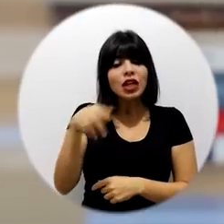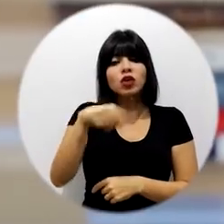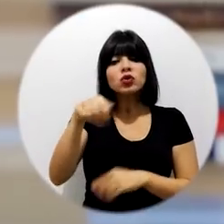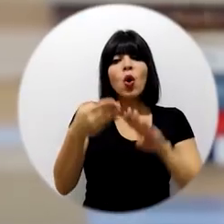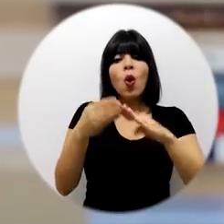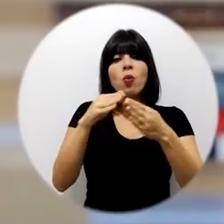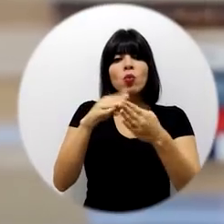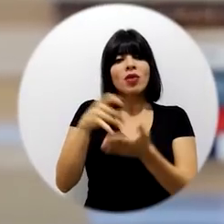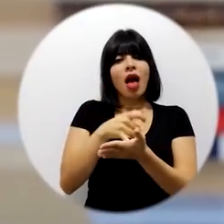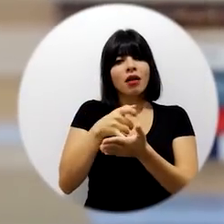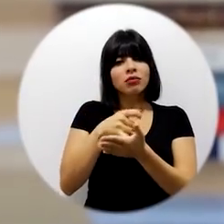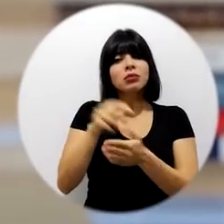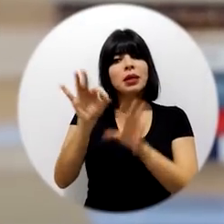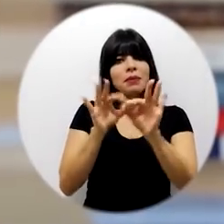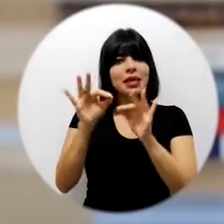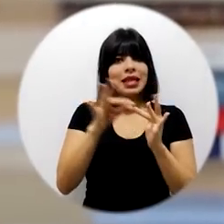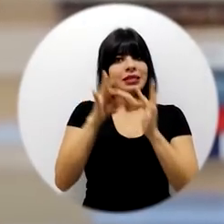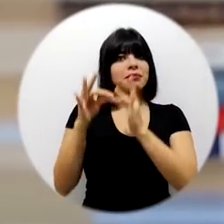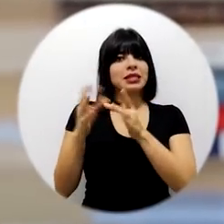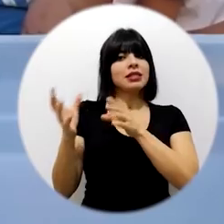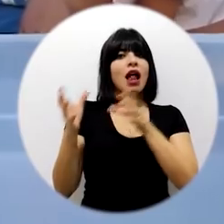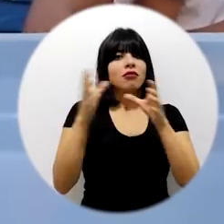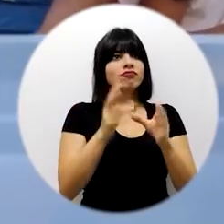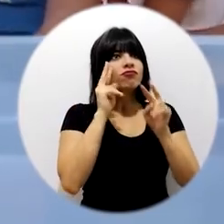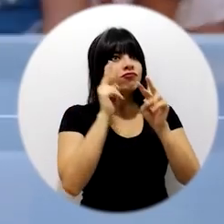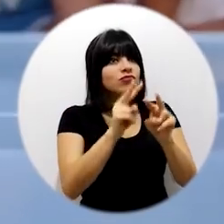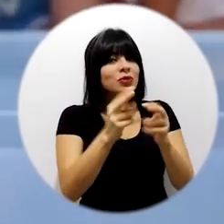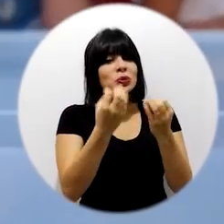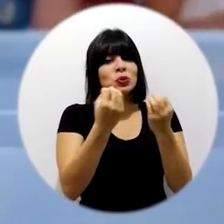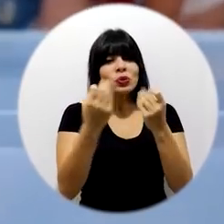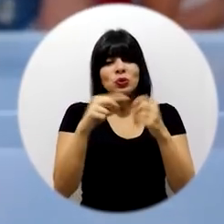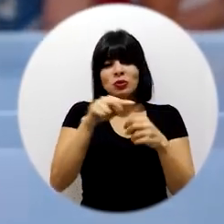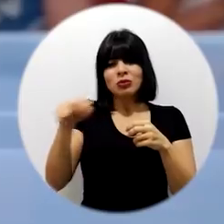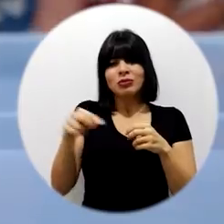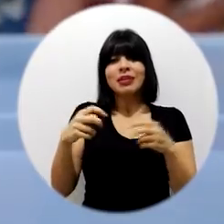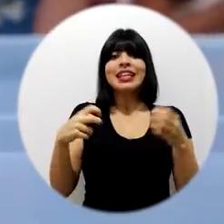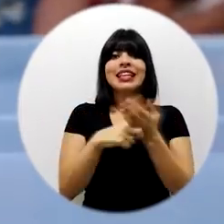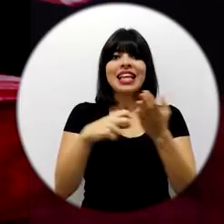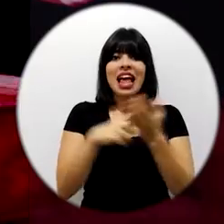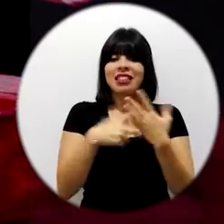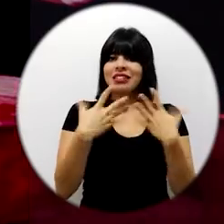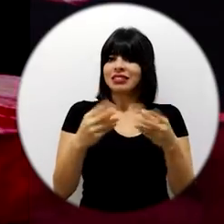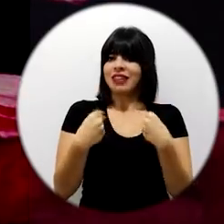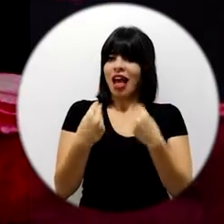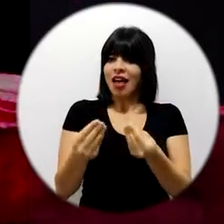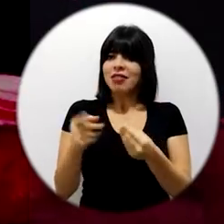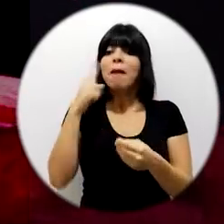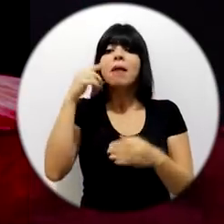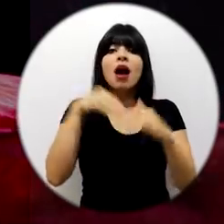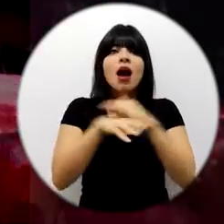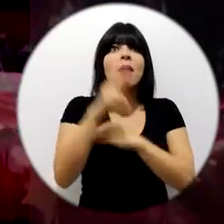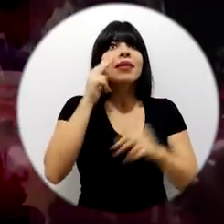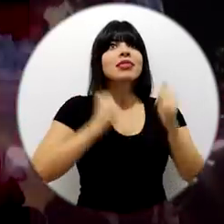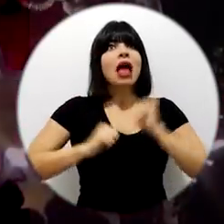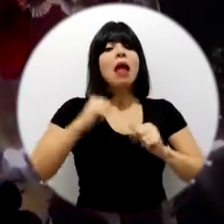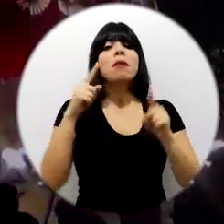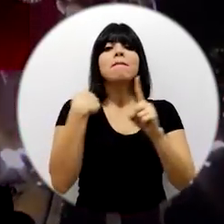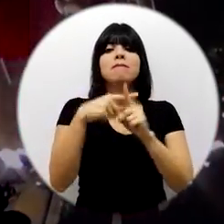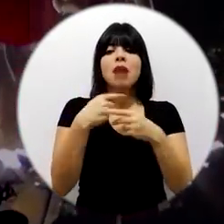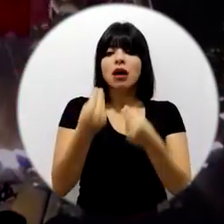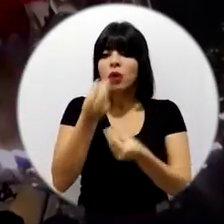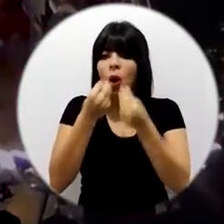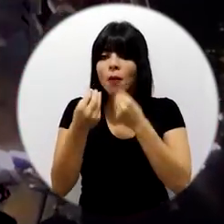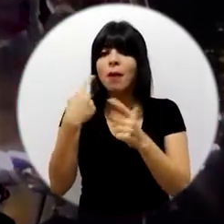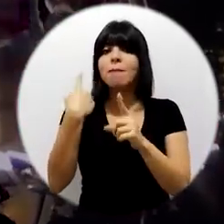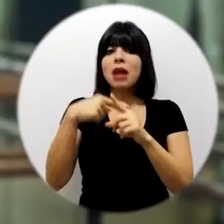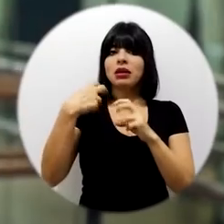de comunidades vulnerables como invitados especiales. Cientos de ellos tendrán su tiquete asegurado a una función de teatro junto a la alimentación y